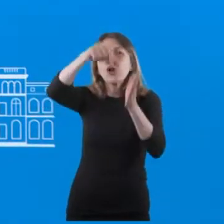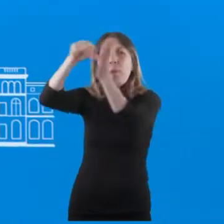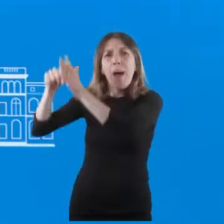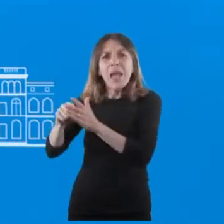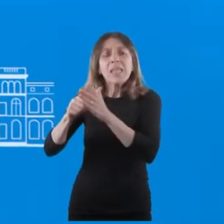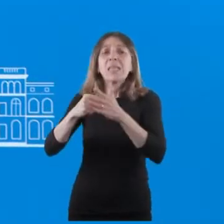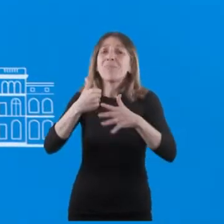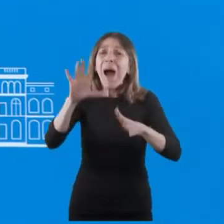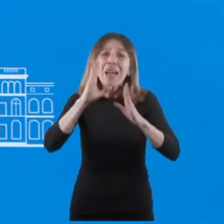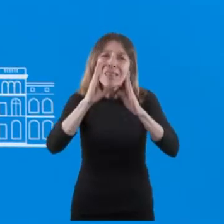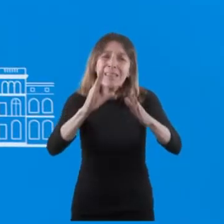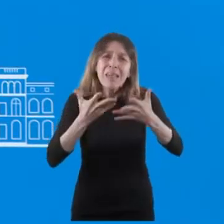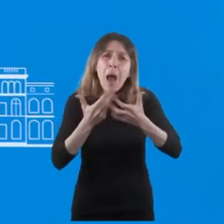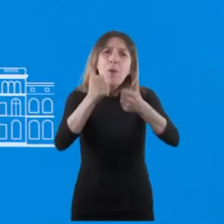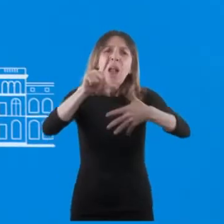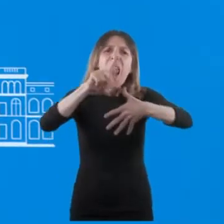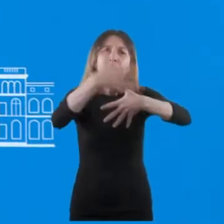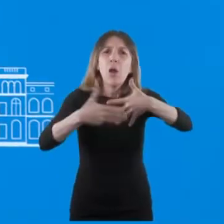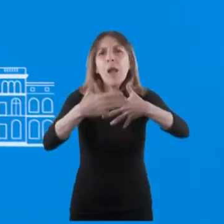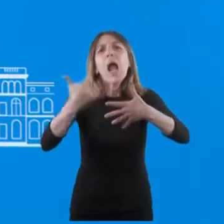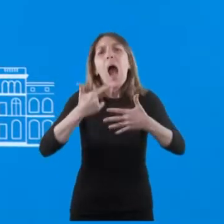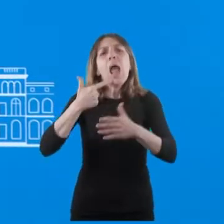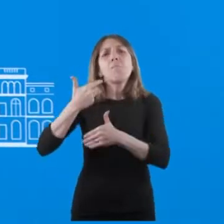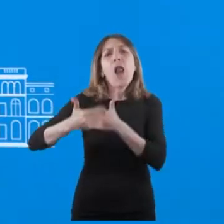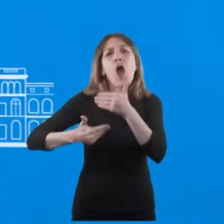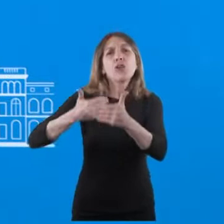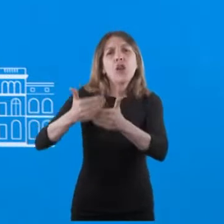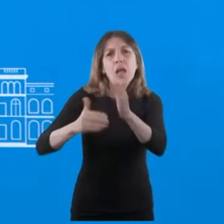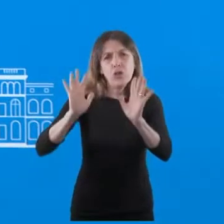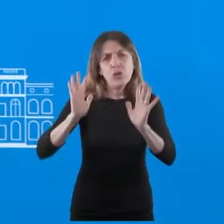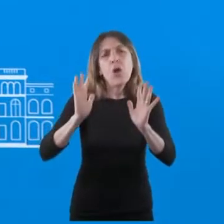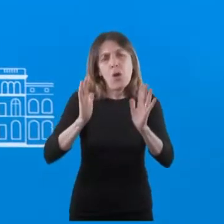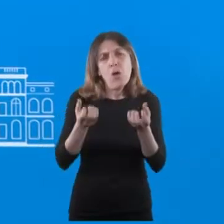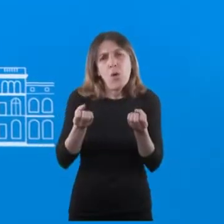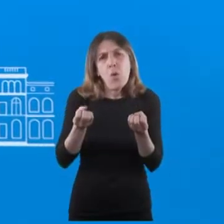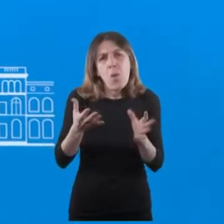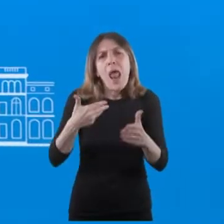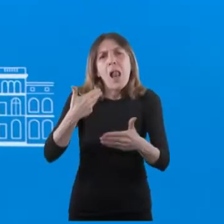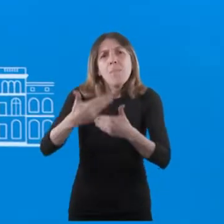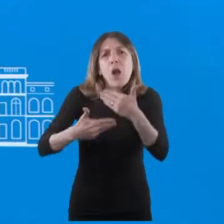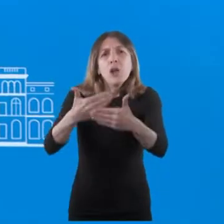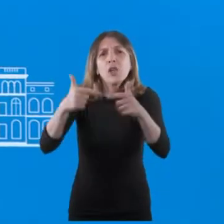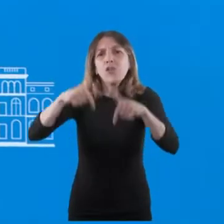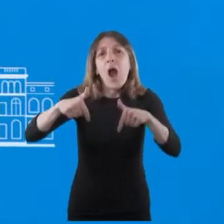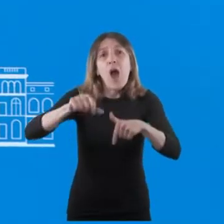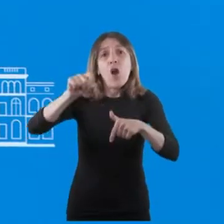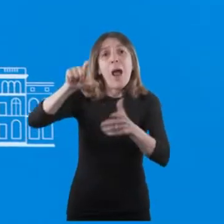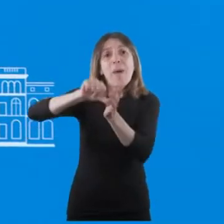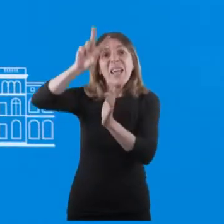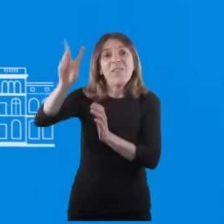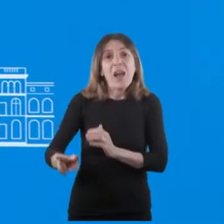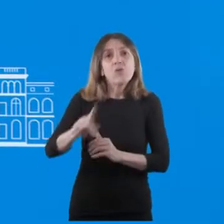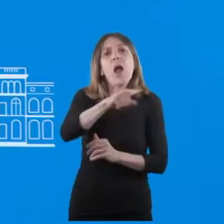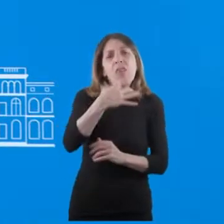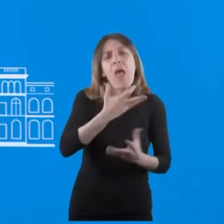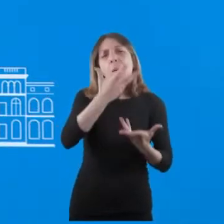de Latinoamérica y entendemos que hay un proceso que es un buen proceso el que se está llevando adelante en este momento en Venezuela y que hay que